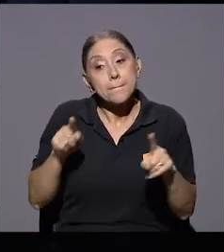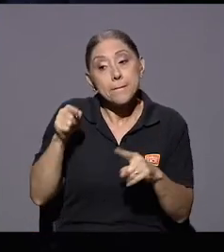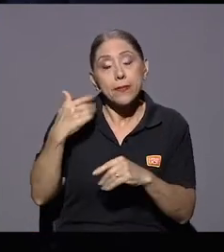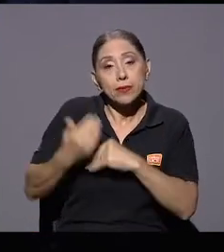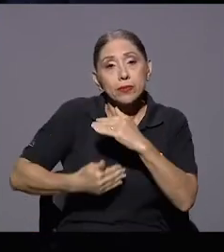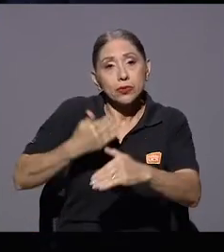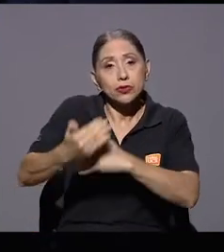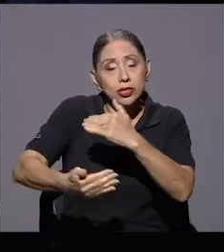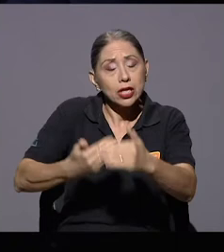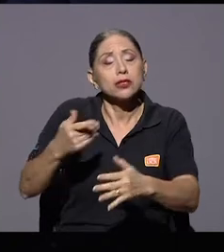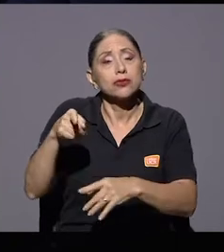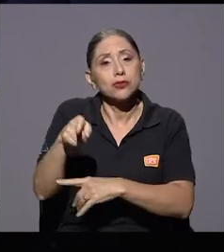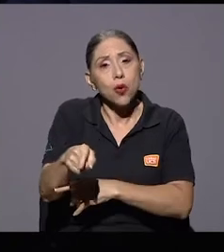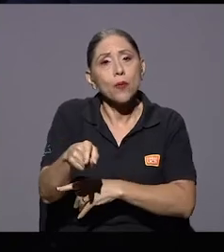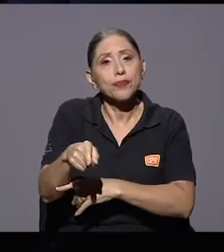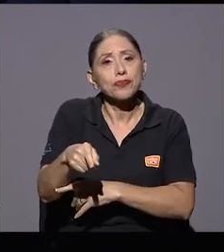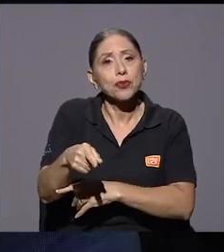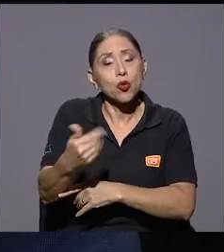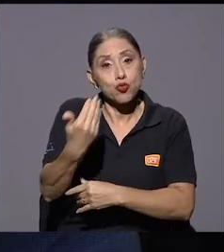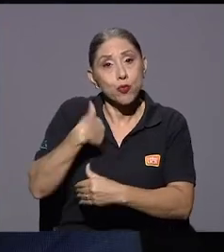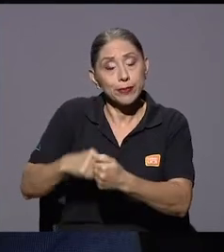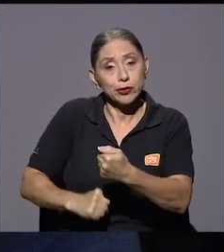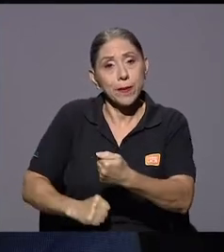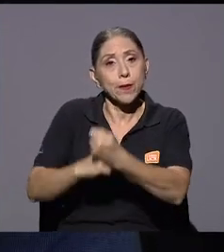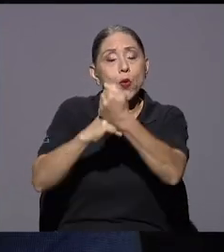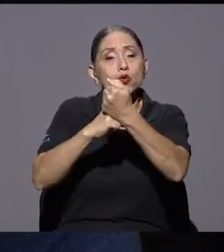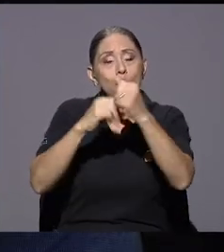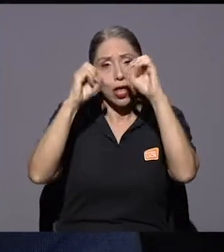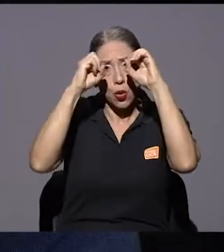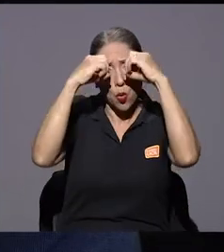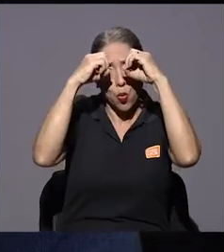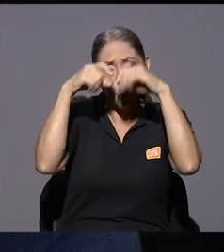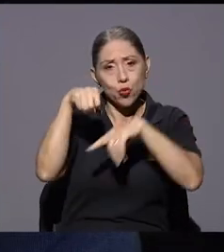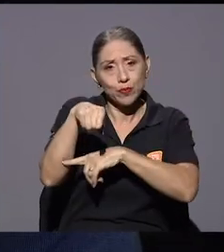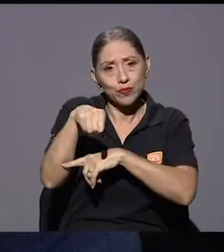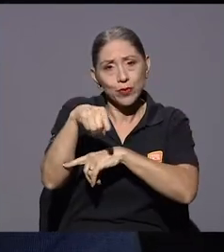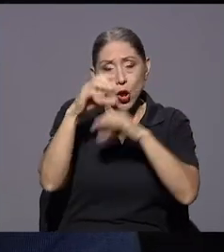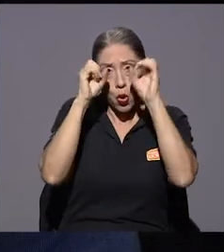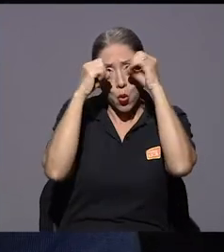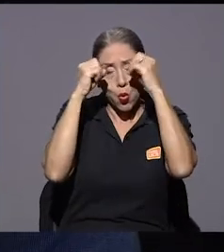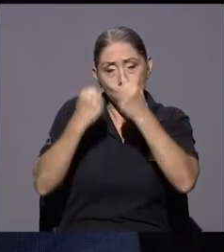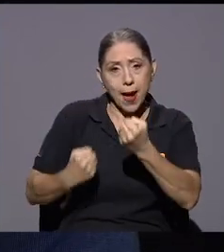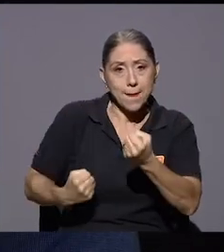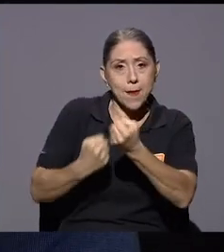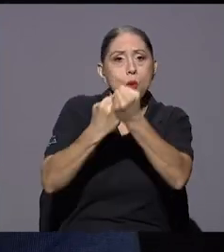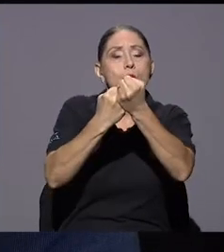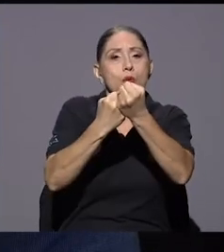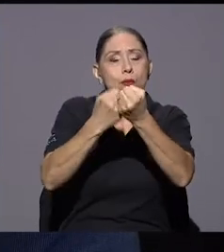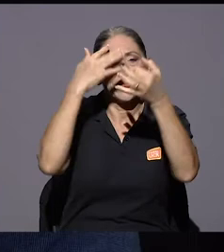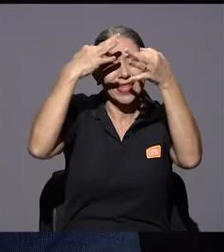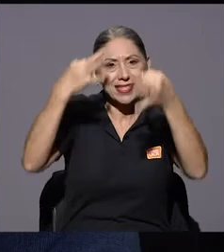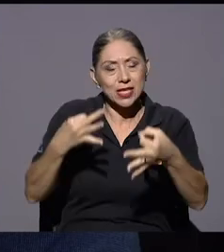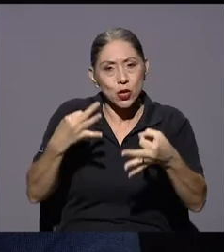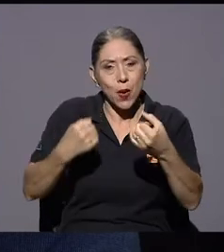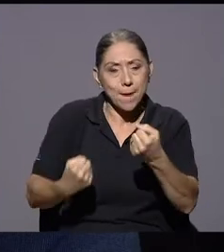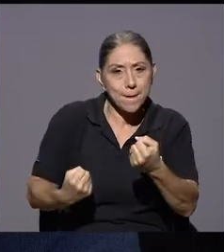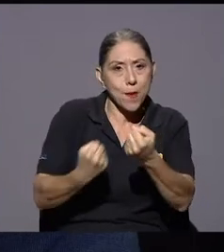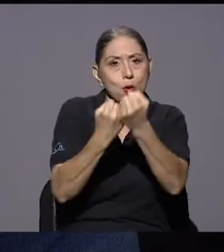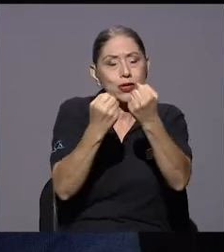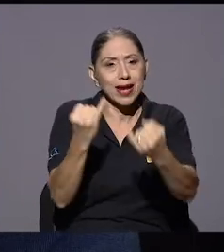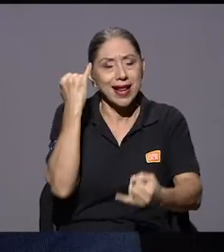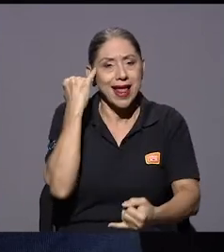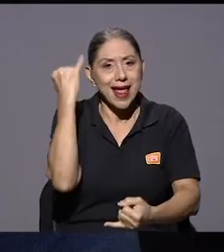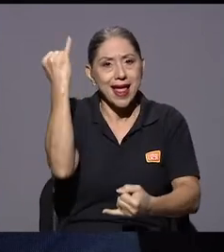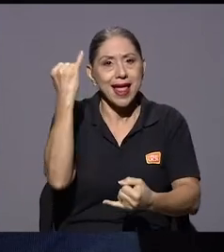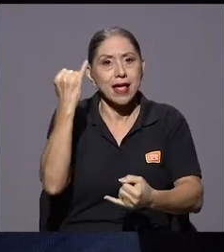ese proceso nosotros recibimos un apoyo de Google digamos que decidió apoyar la iniciativa